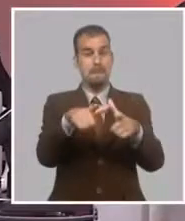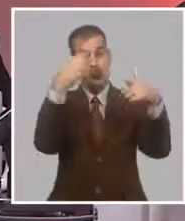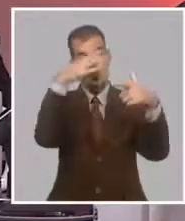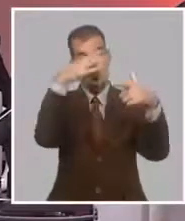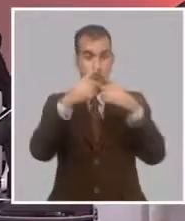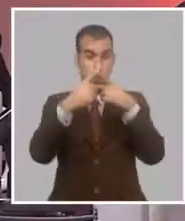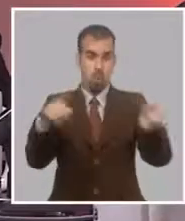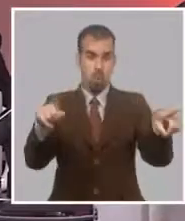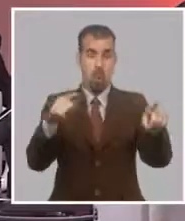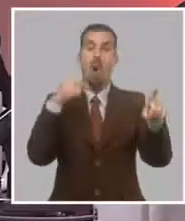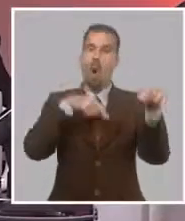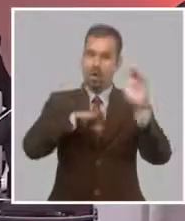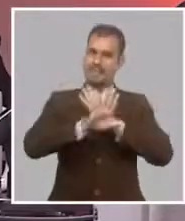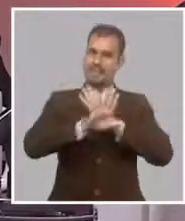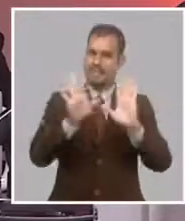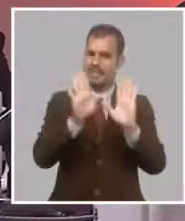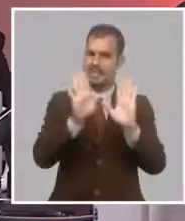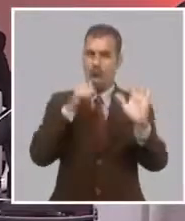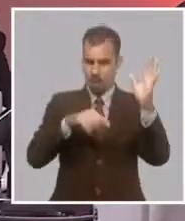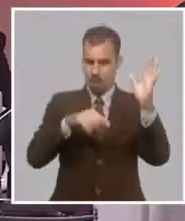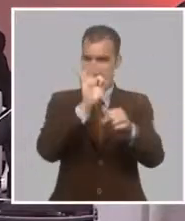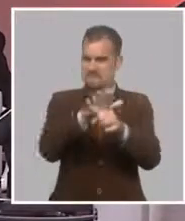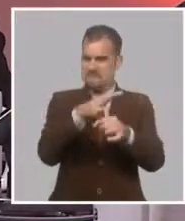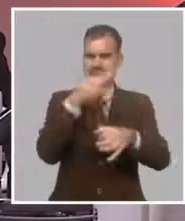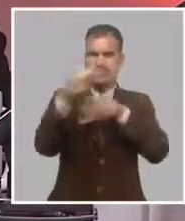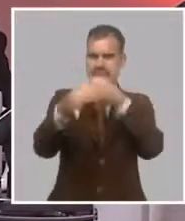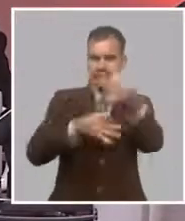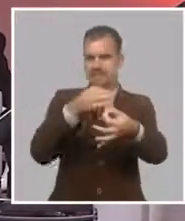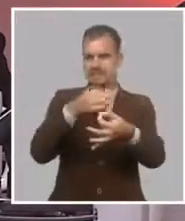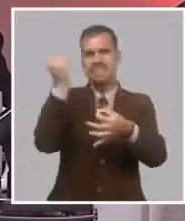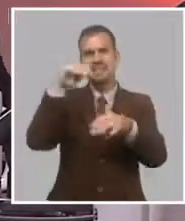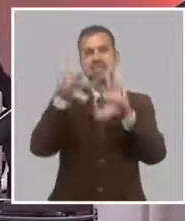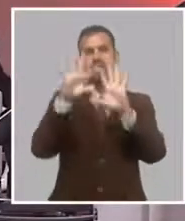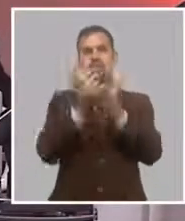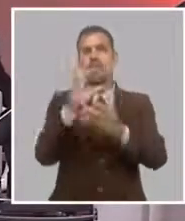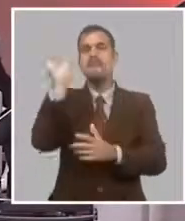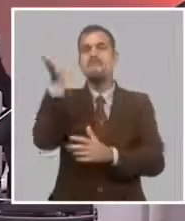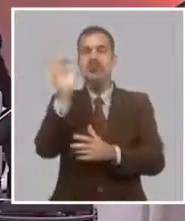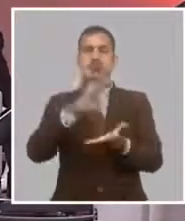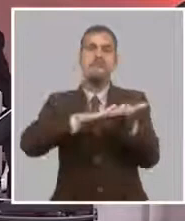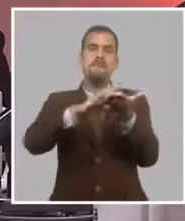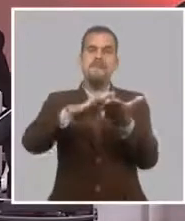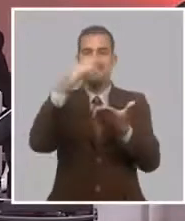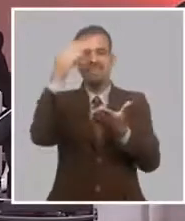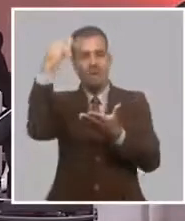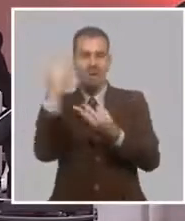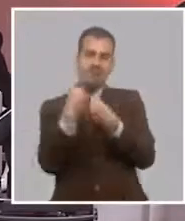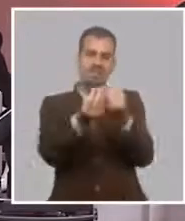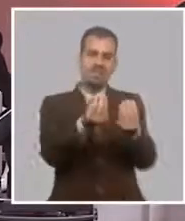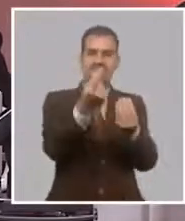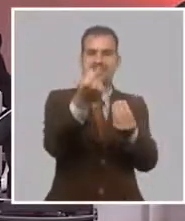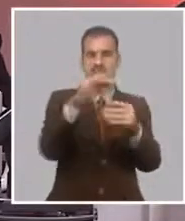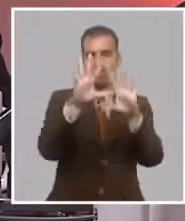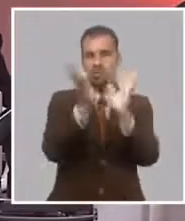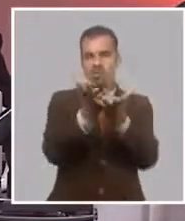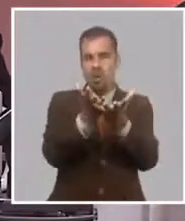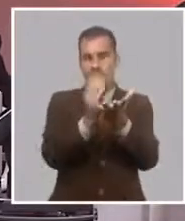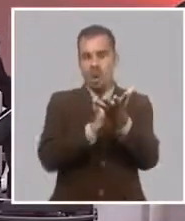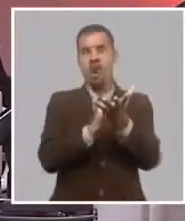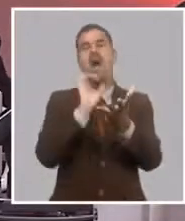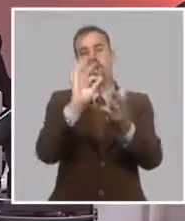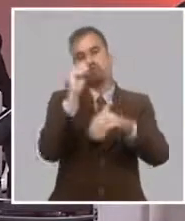a nuestro espacio los temas que tienen que ver con los bancos, los créditos, los seguros, como parte de todas las